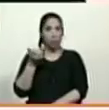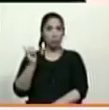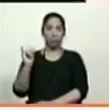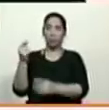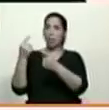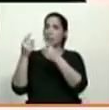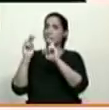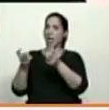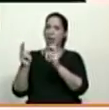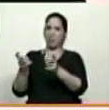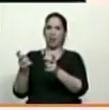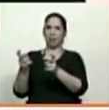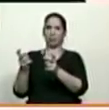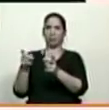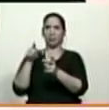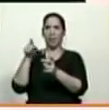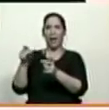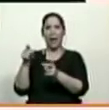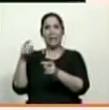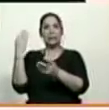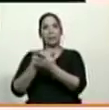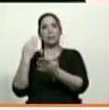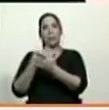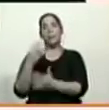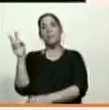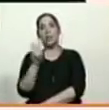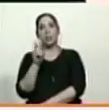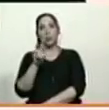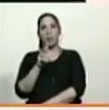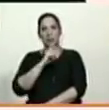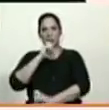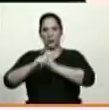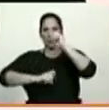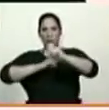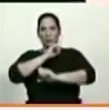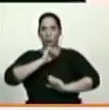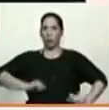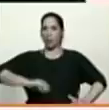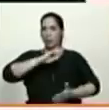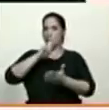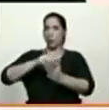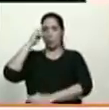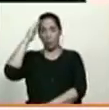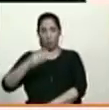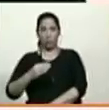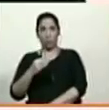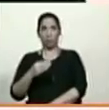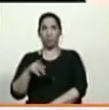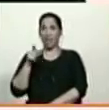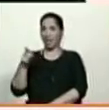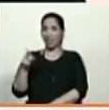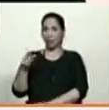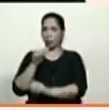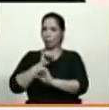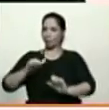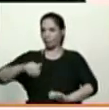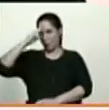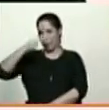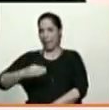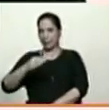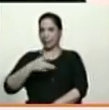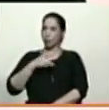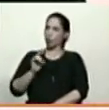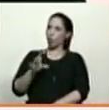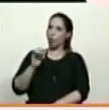y obsesivos con los militares venezolanos es un ejército que nunca se le ha rendido a los imperios eso es un dolor histórico que ellos